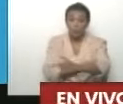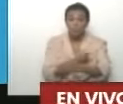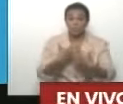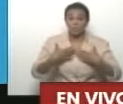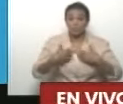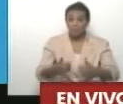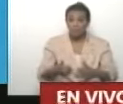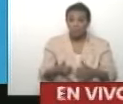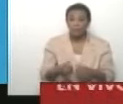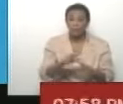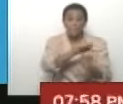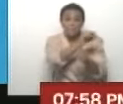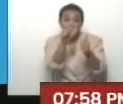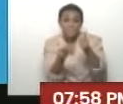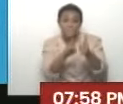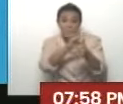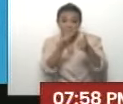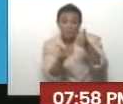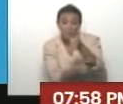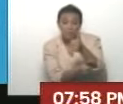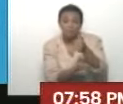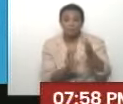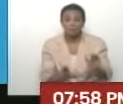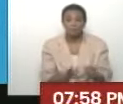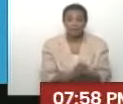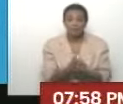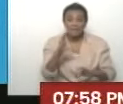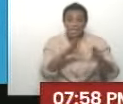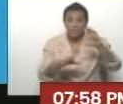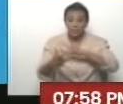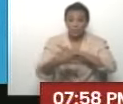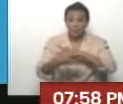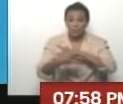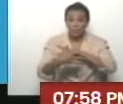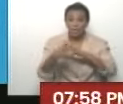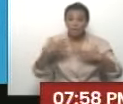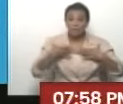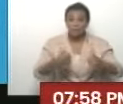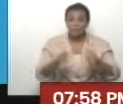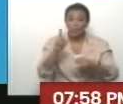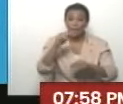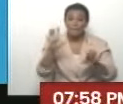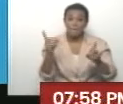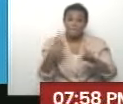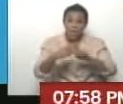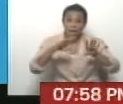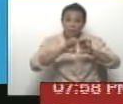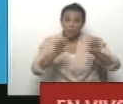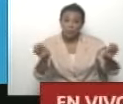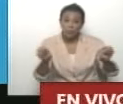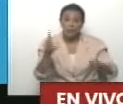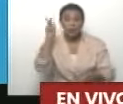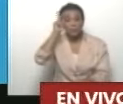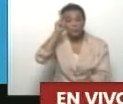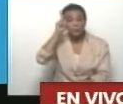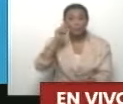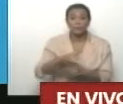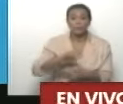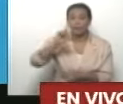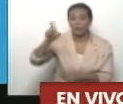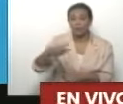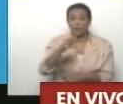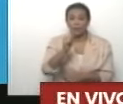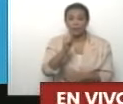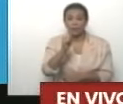a la vicepresidenta del área de Ciencia, Tecnología, Salud y Educación, la profesora Gabriela